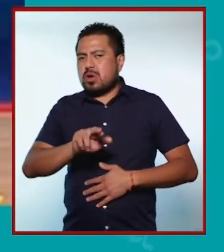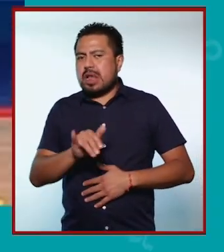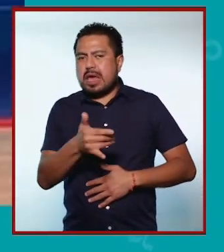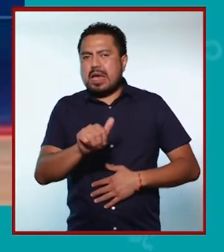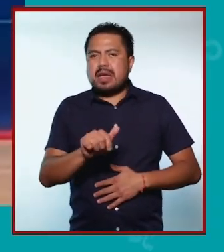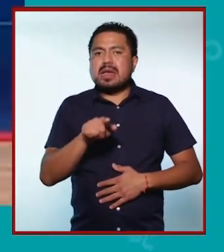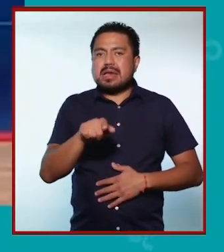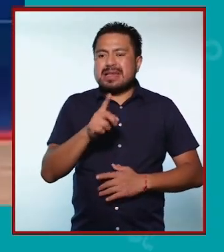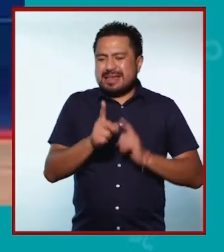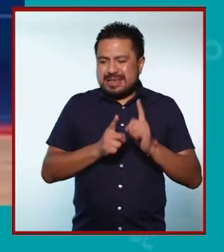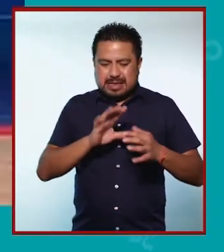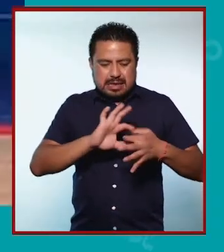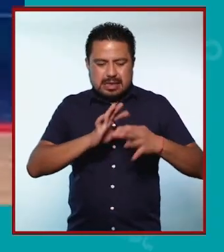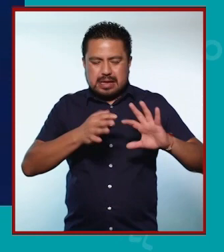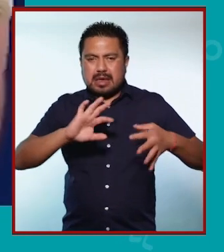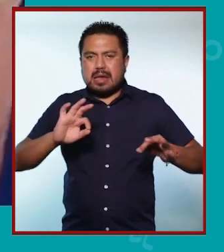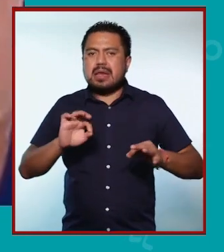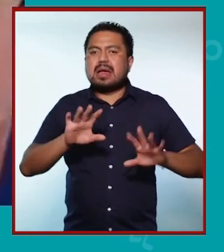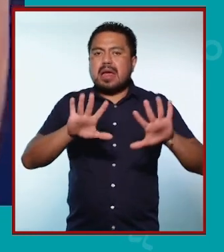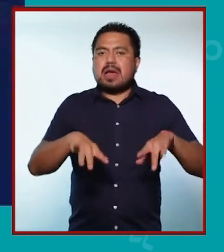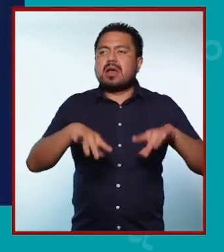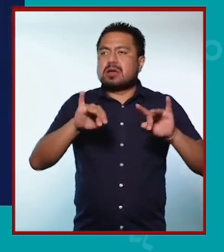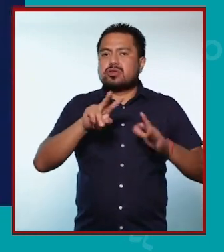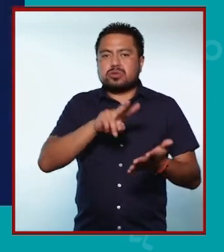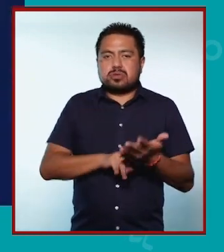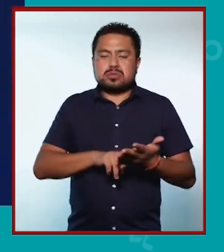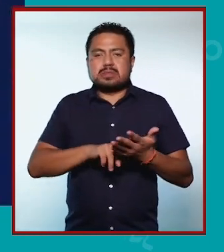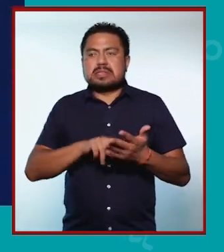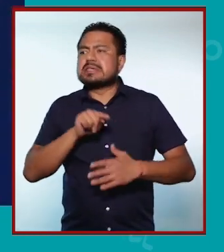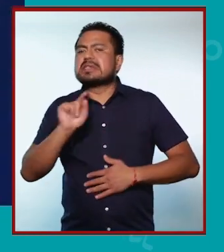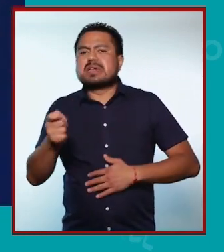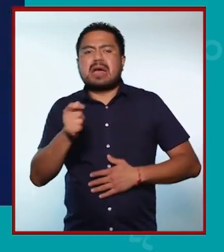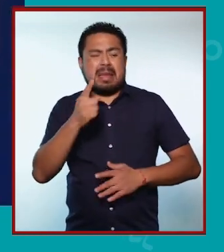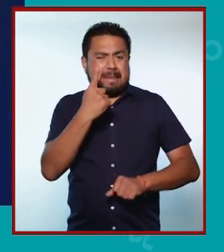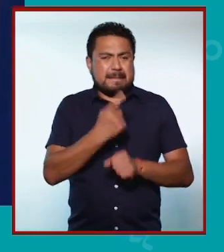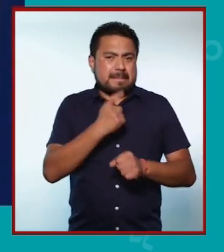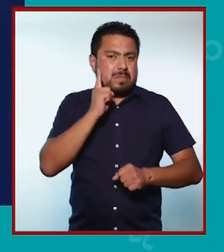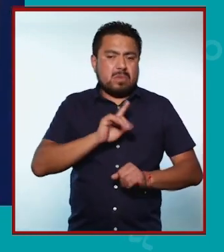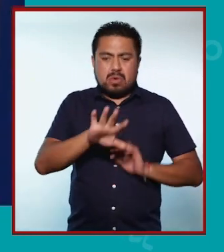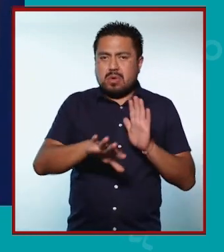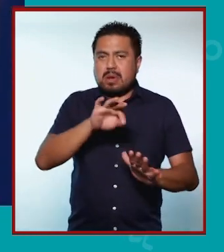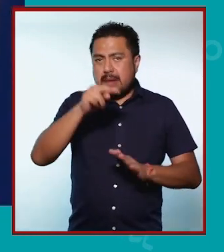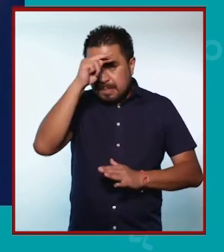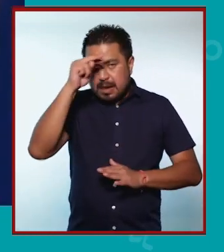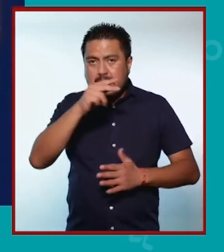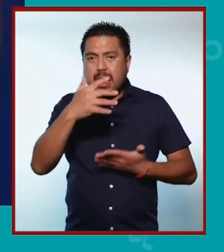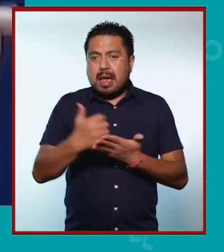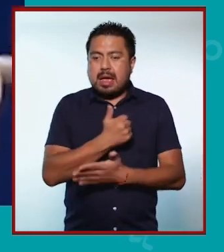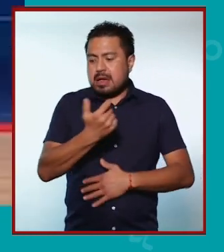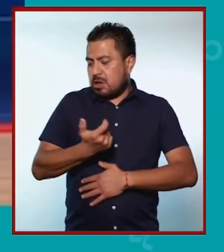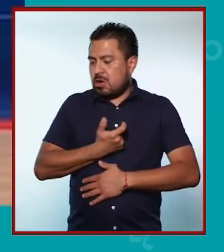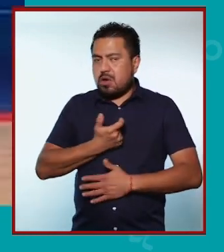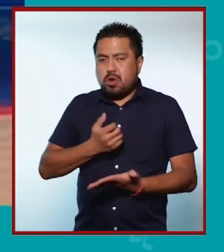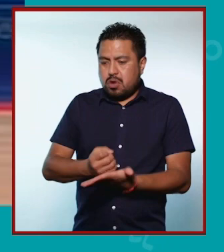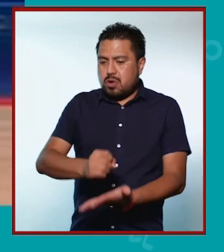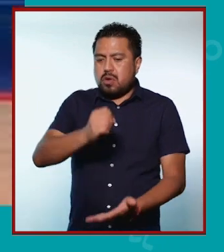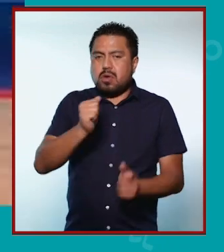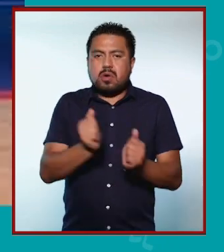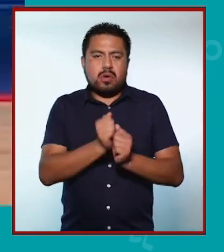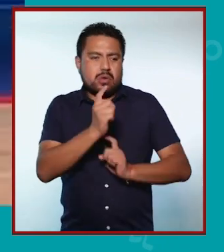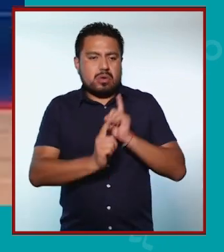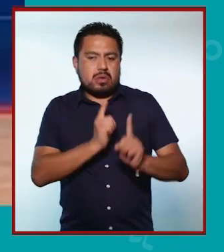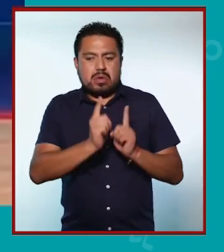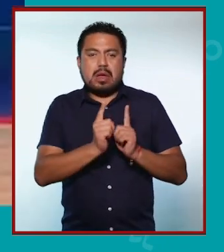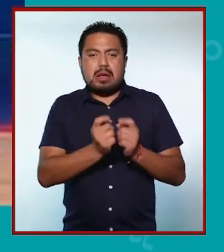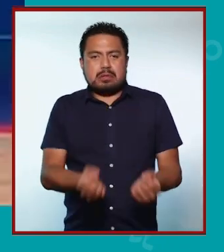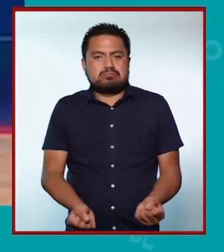Jiménez, por ejemplo, quien en las Olimpiadas de Sidney 2000 se convirtió en la primera mujer mexicana en ganar una medalla de oro